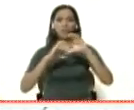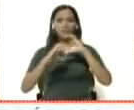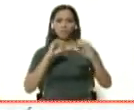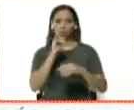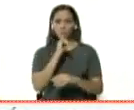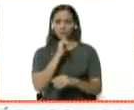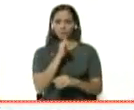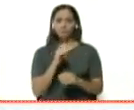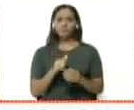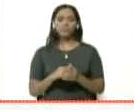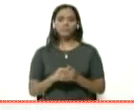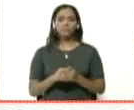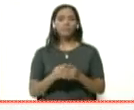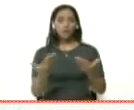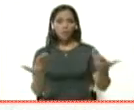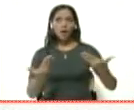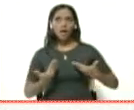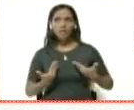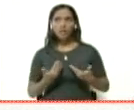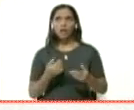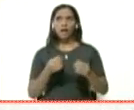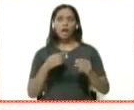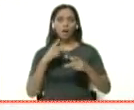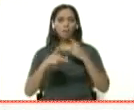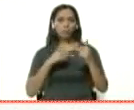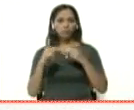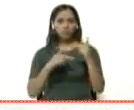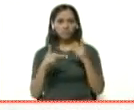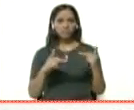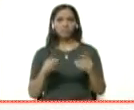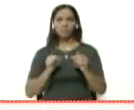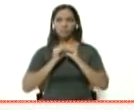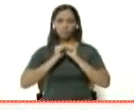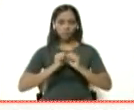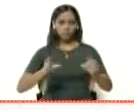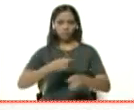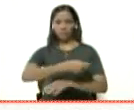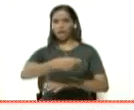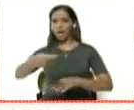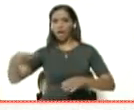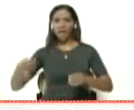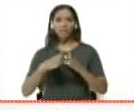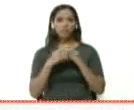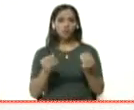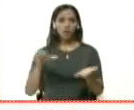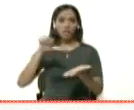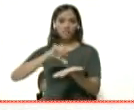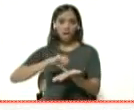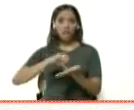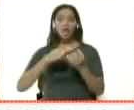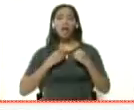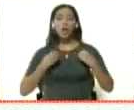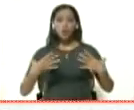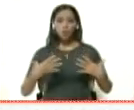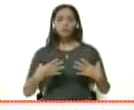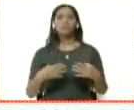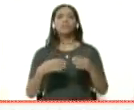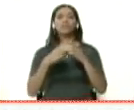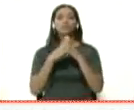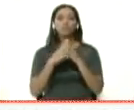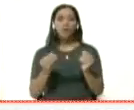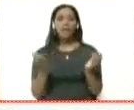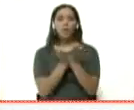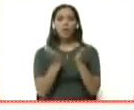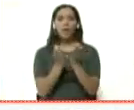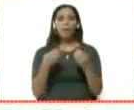nos ha mandado a reproducir y se está distribuyendo en todos los establecimientos de salud y en todas las escuelas. En todas las escuelas públicas y